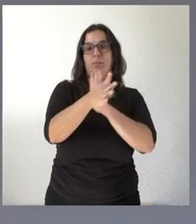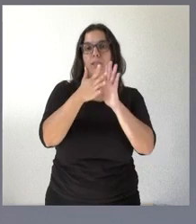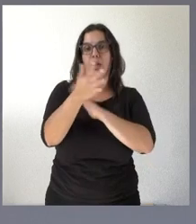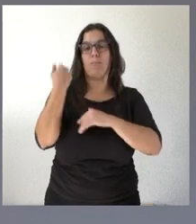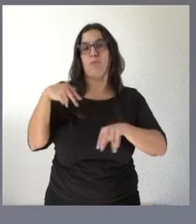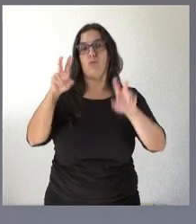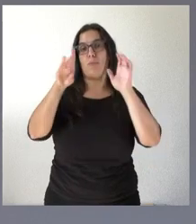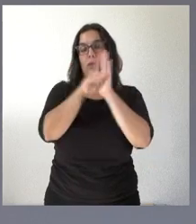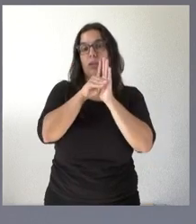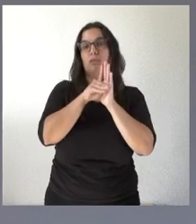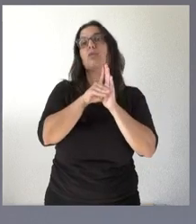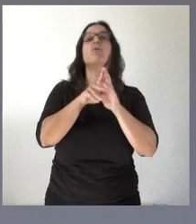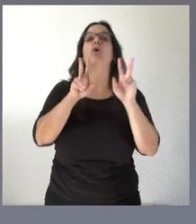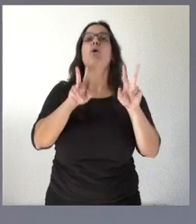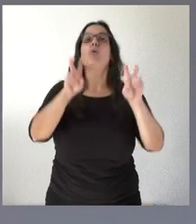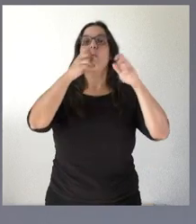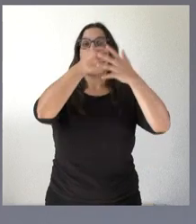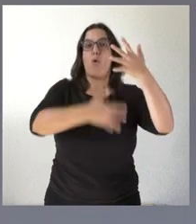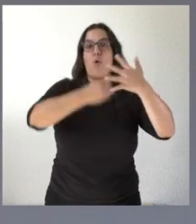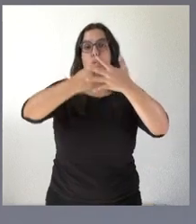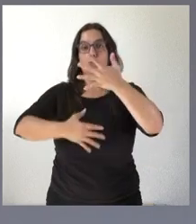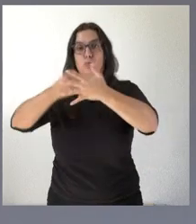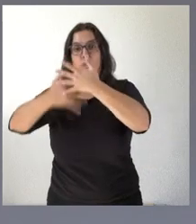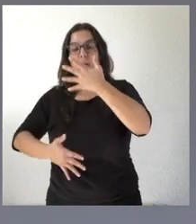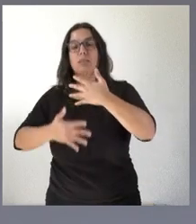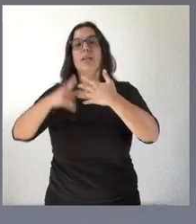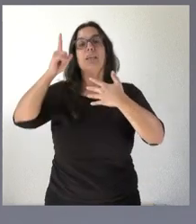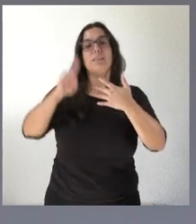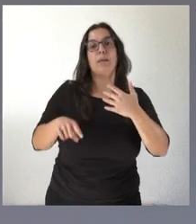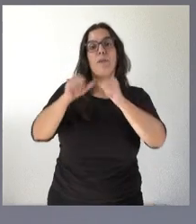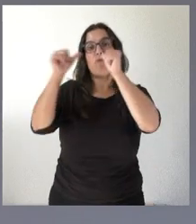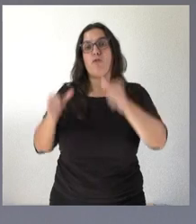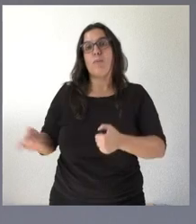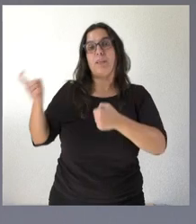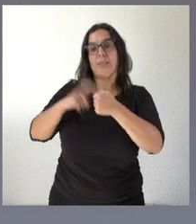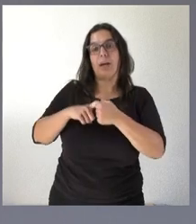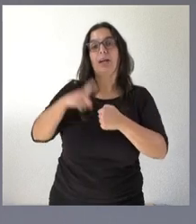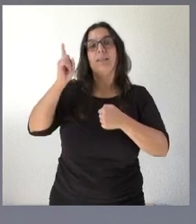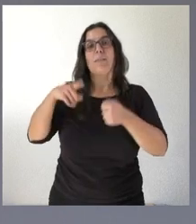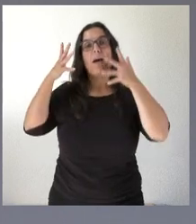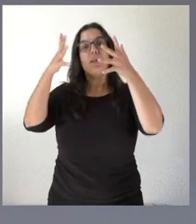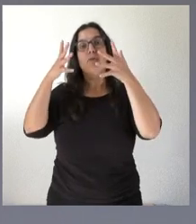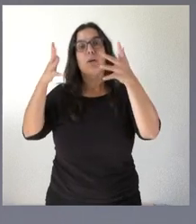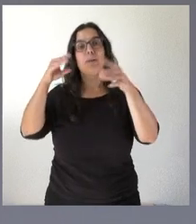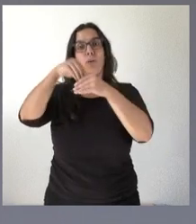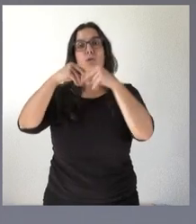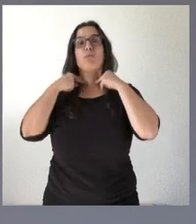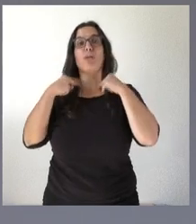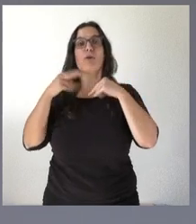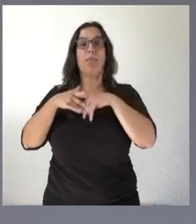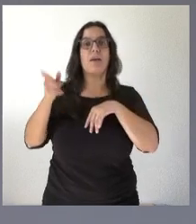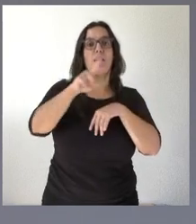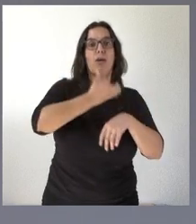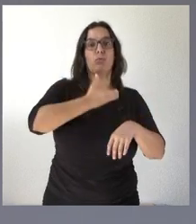decreto con estas bolsas de interinos con el reforzamiento de los servicios de asesoramiento de los municipios